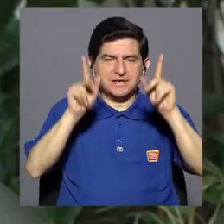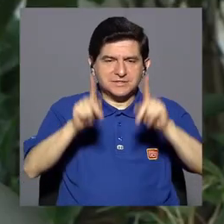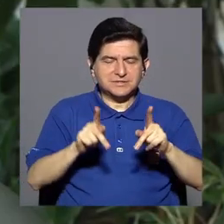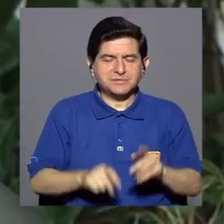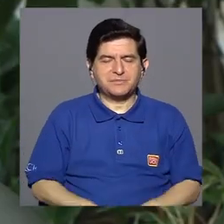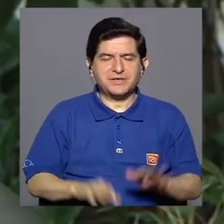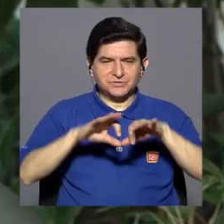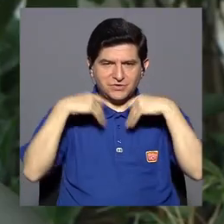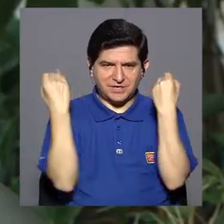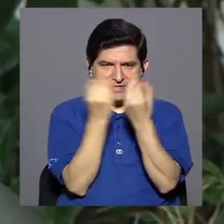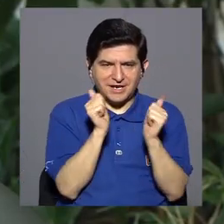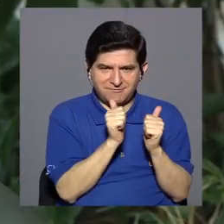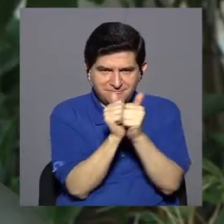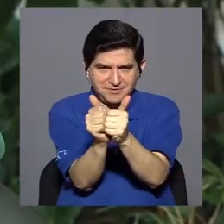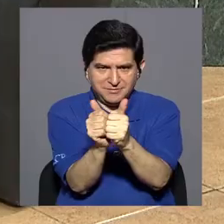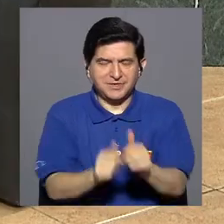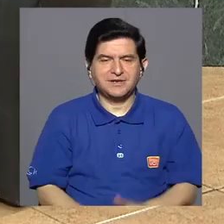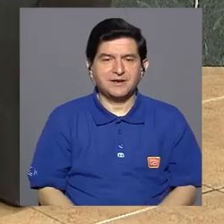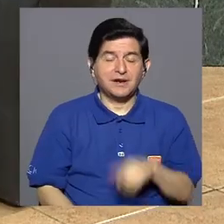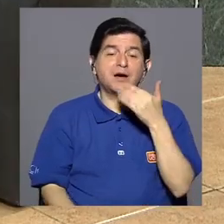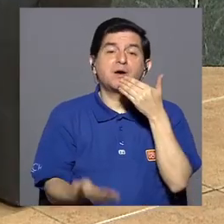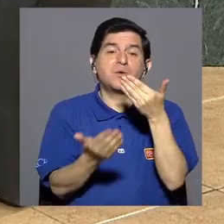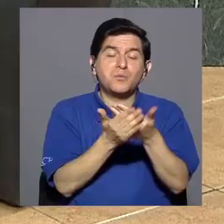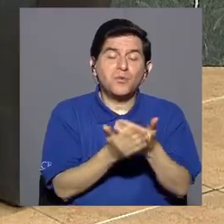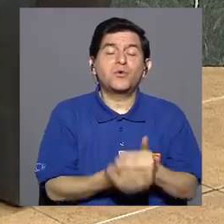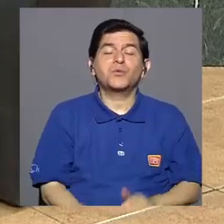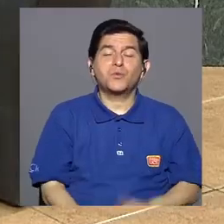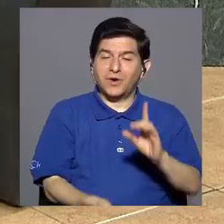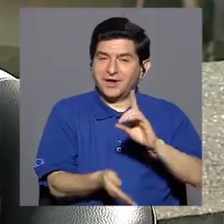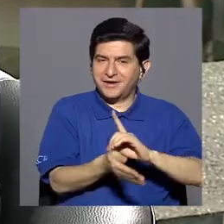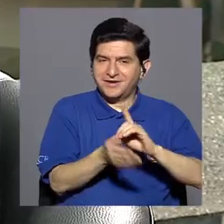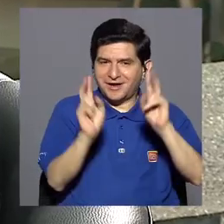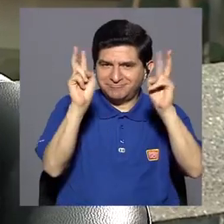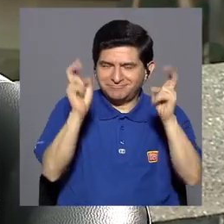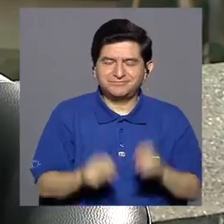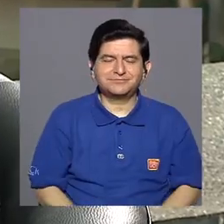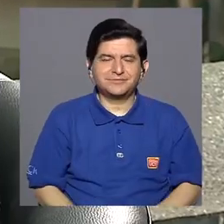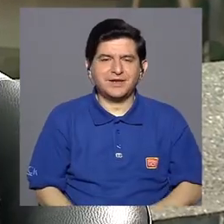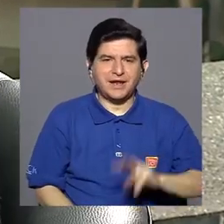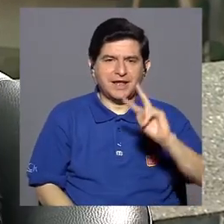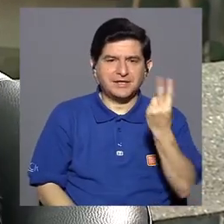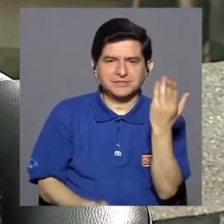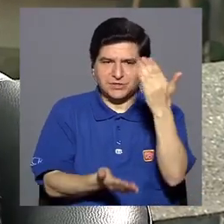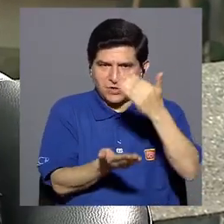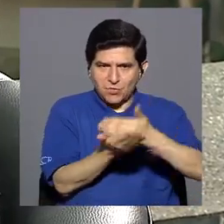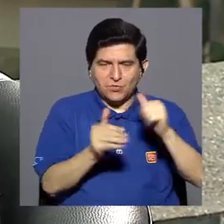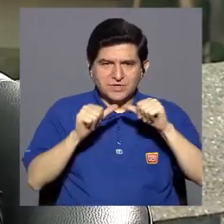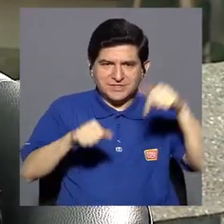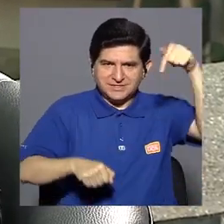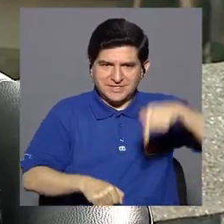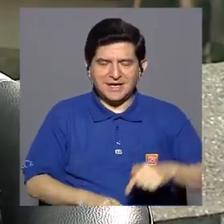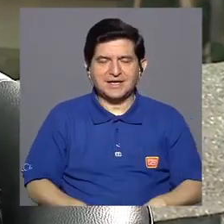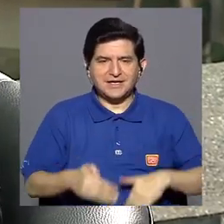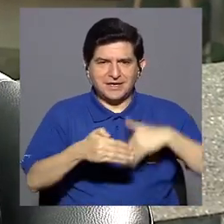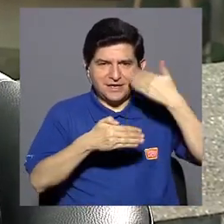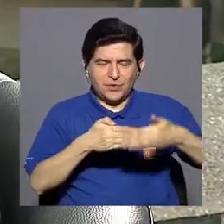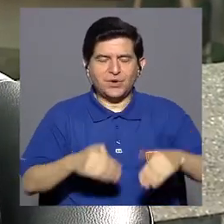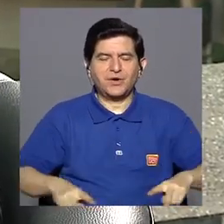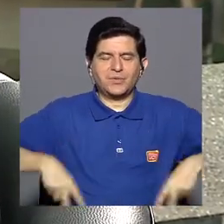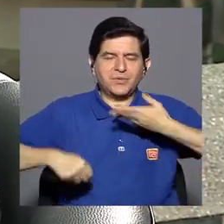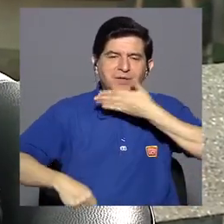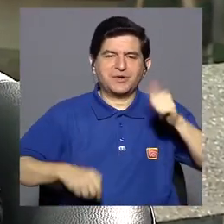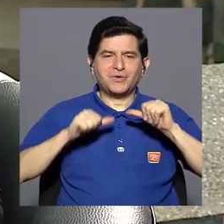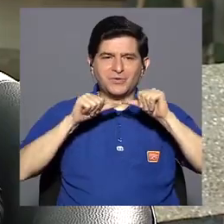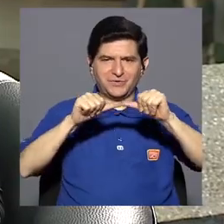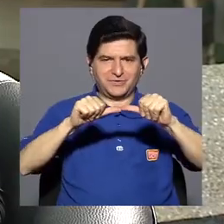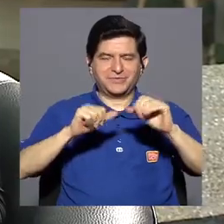figuras de apego con ellos. Finalmente, esa es una muy buena medicina. Bueno, es momento de hacer una segunda pausa. Quédese con nosotros, ya regresamos